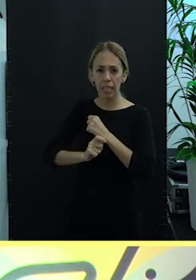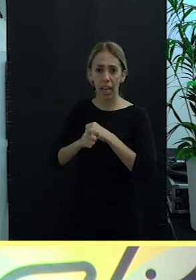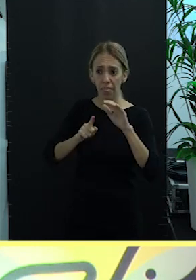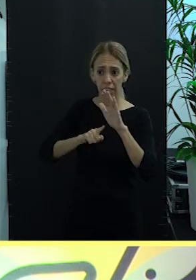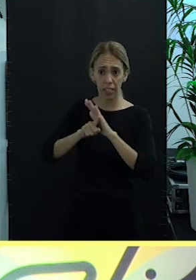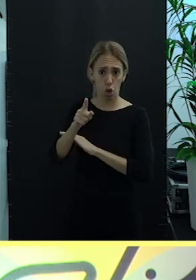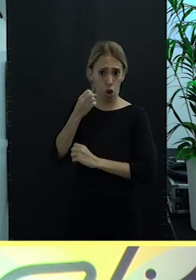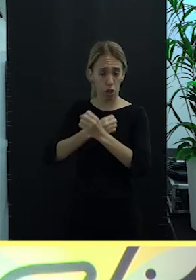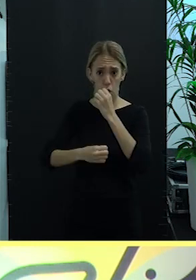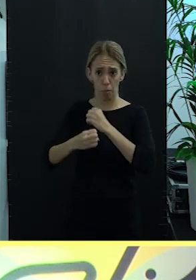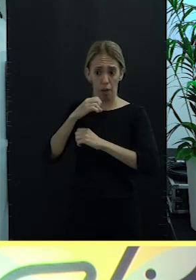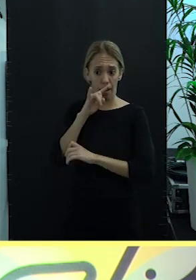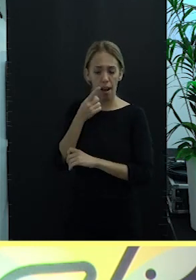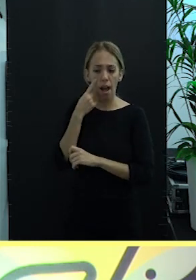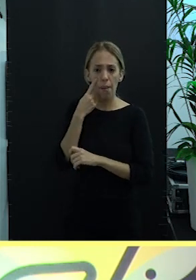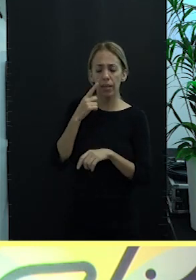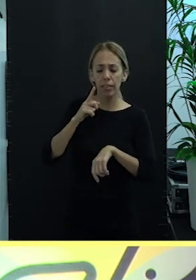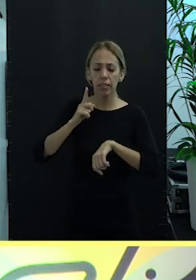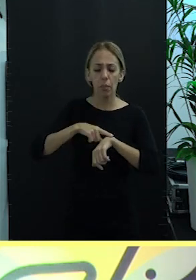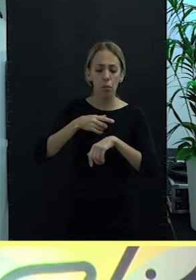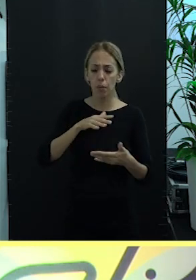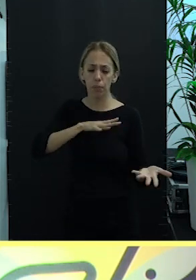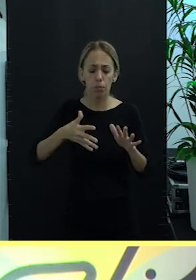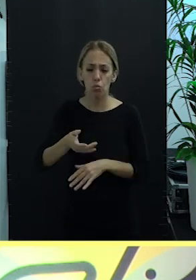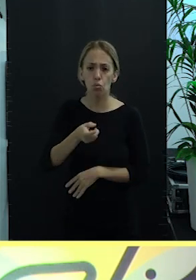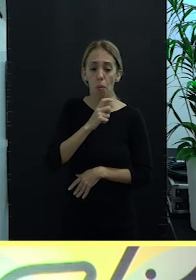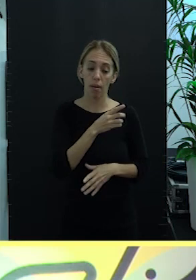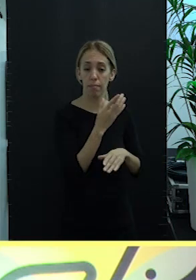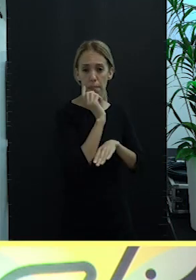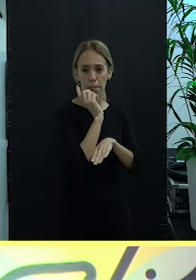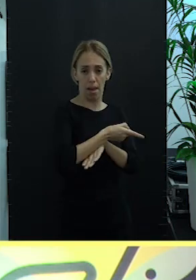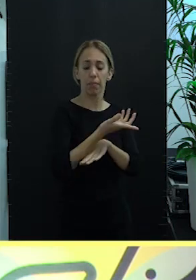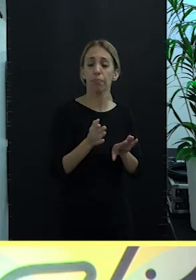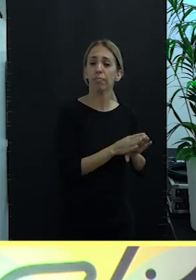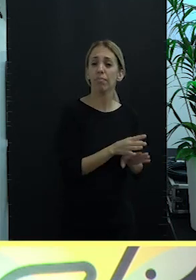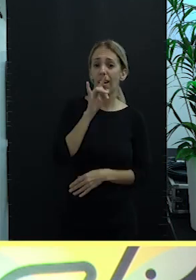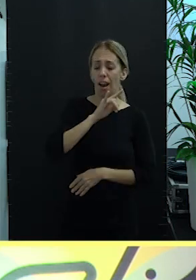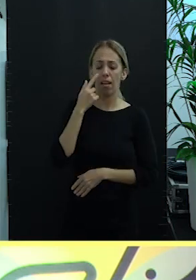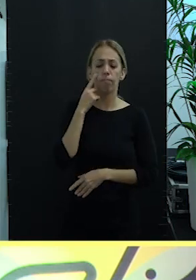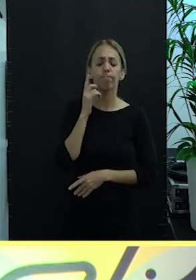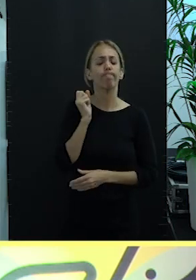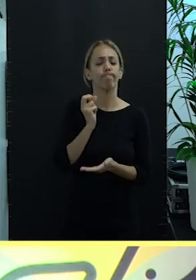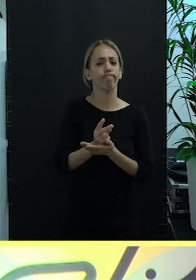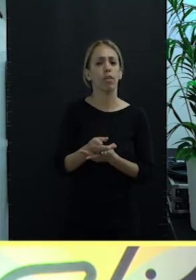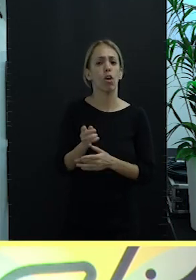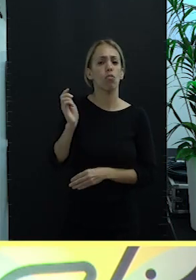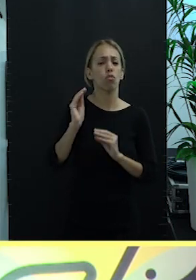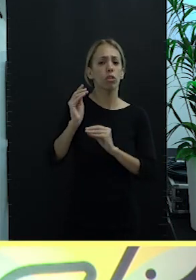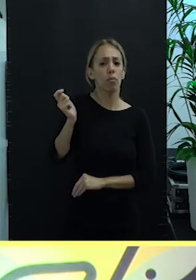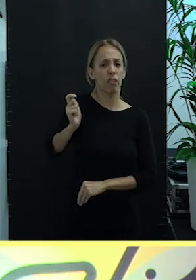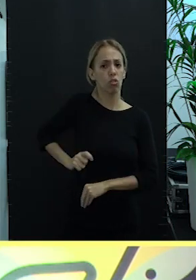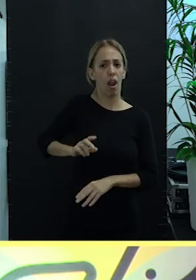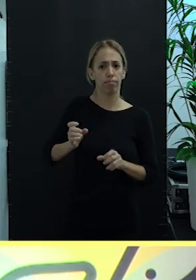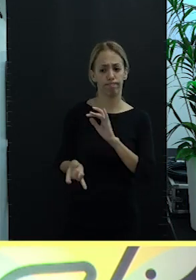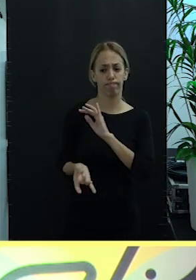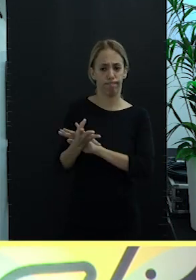desarrollo económico de Canarias. Canarias ha hecho una apuesta por el desarrollo de una formación profesional. De hecho, yo no sé si ustedes